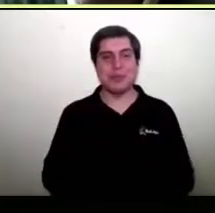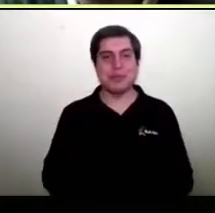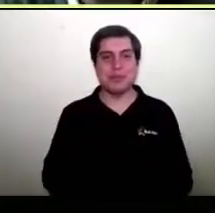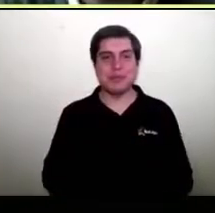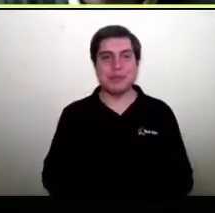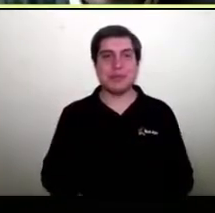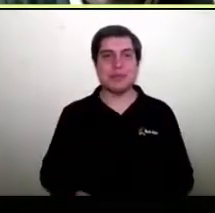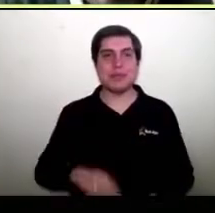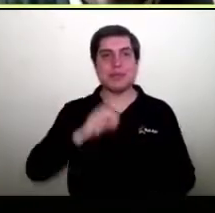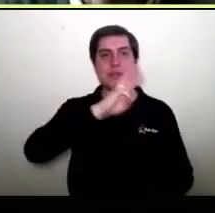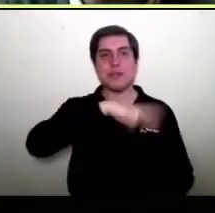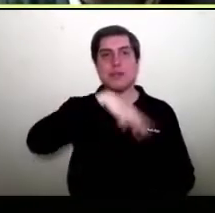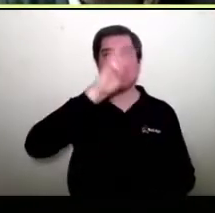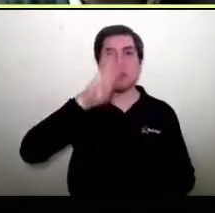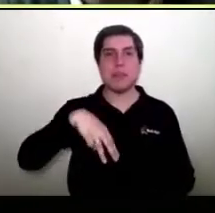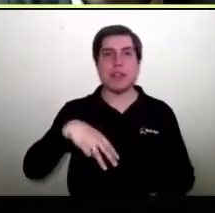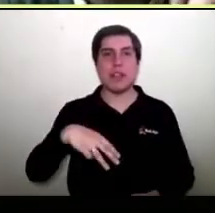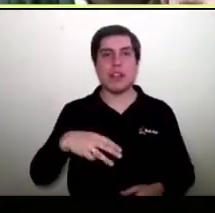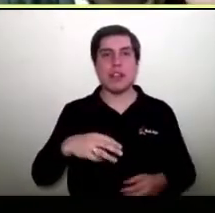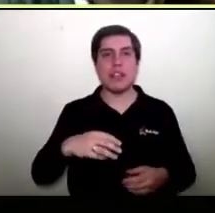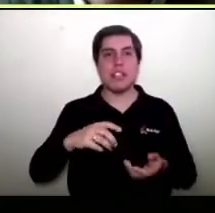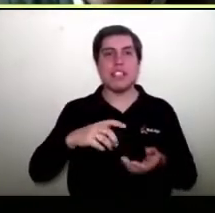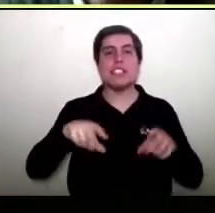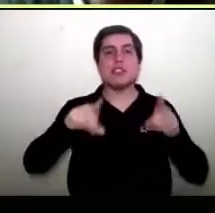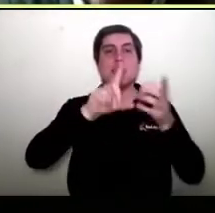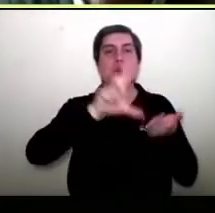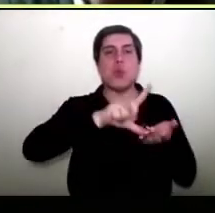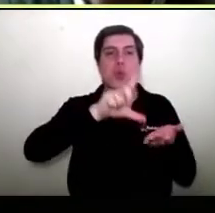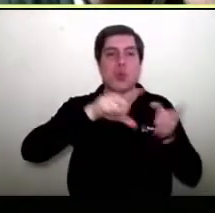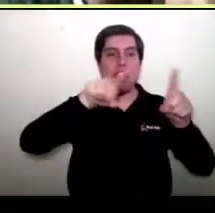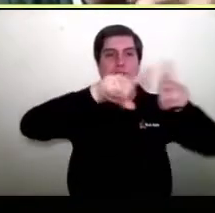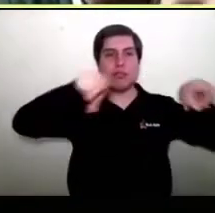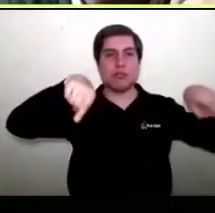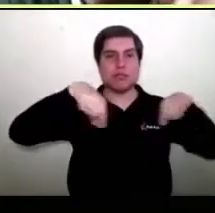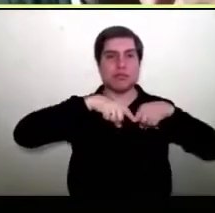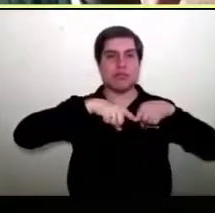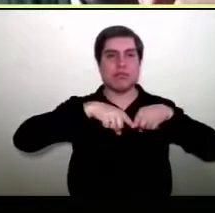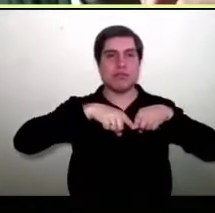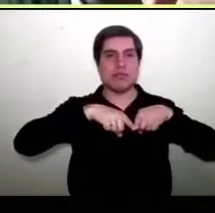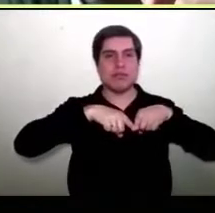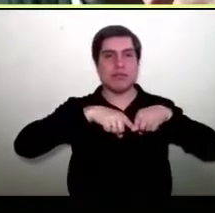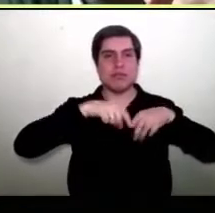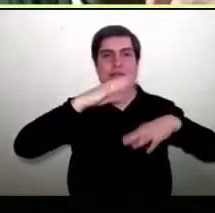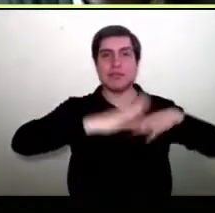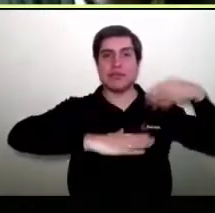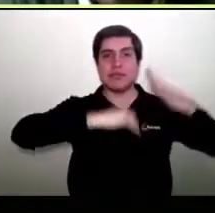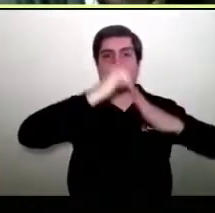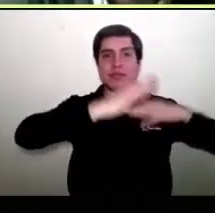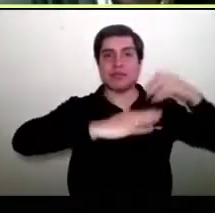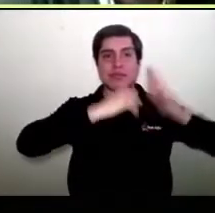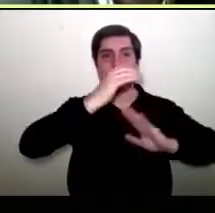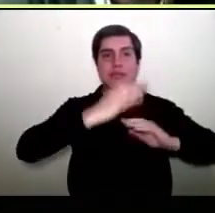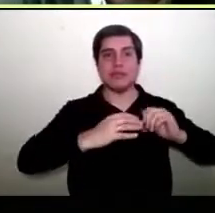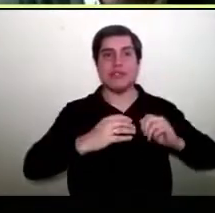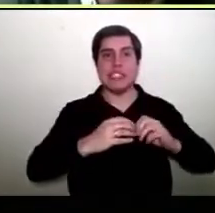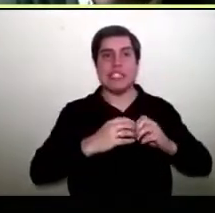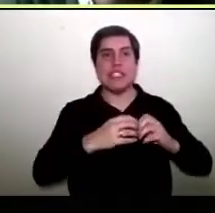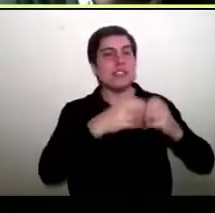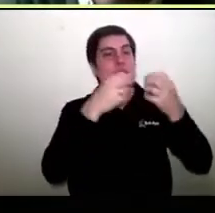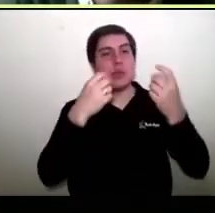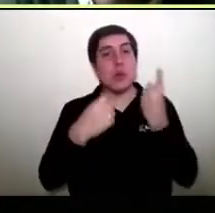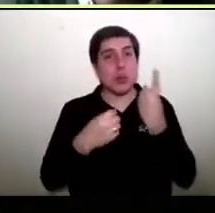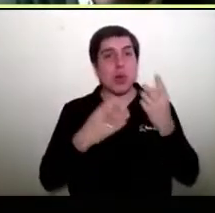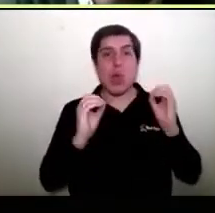un mall. Un mall es un centro comercial en una construcción que consta de